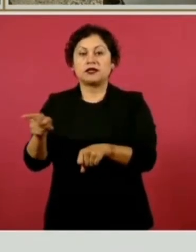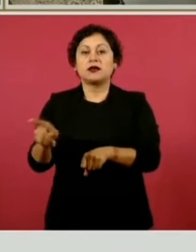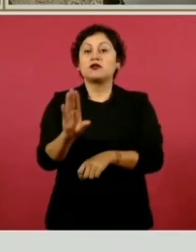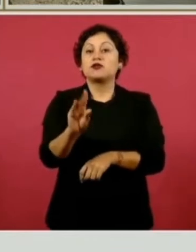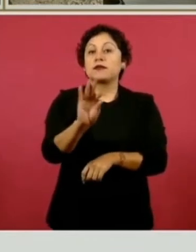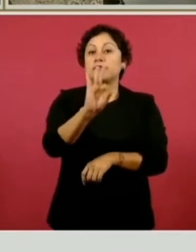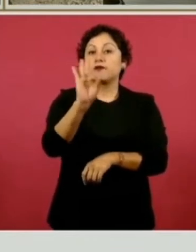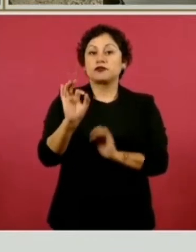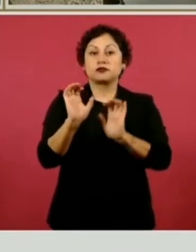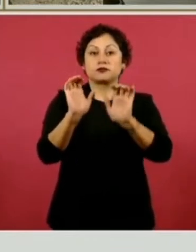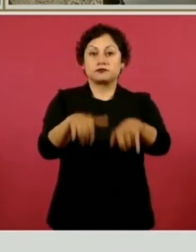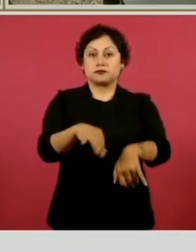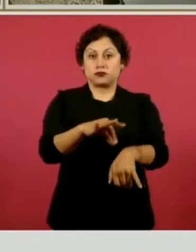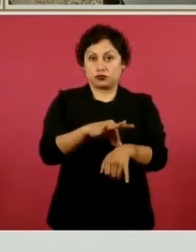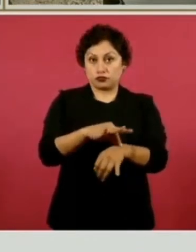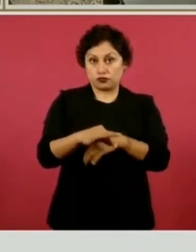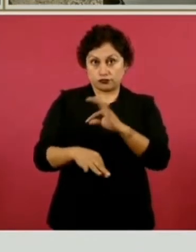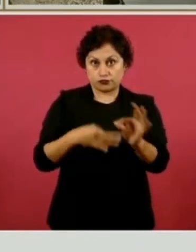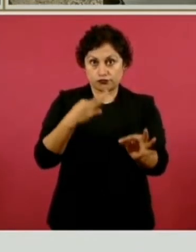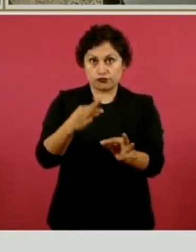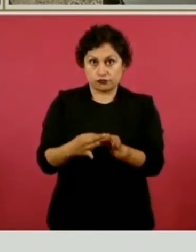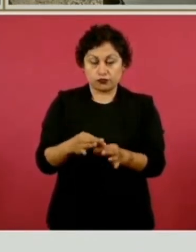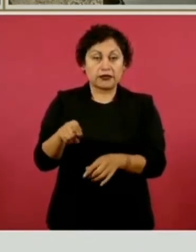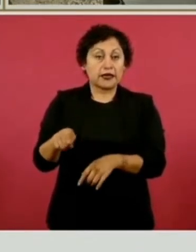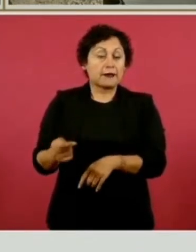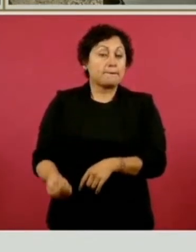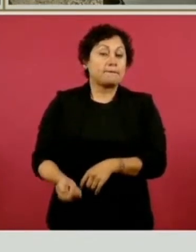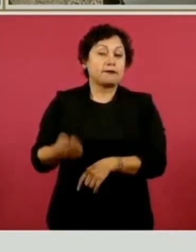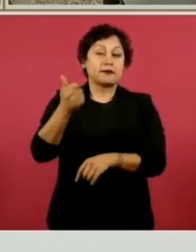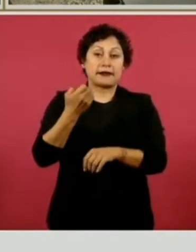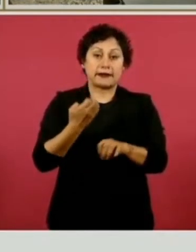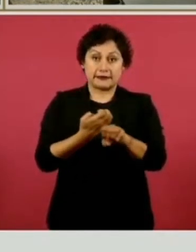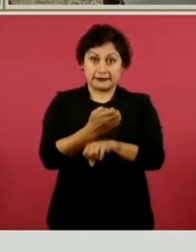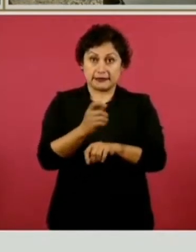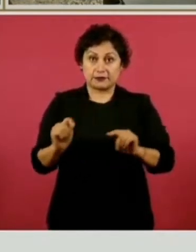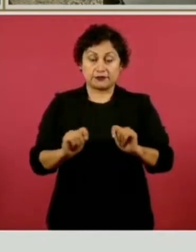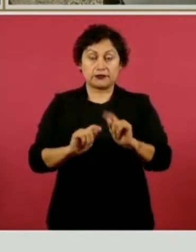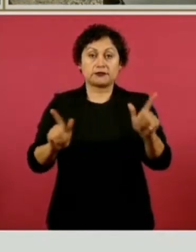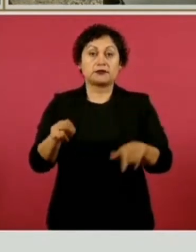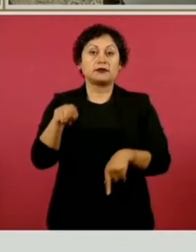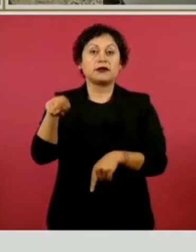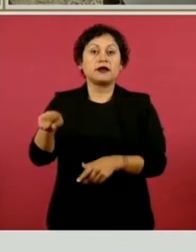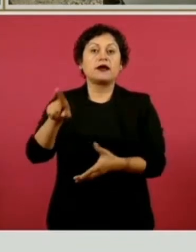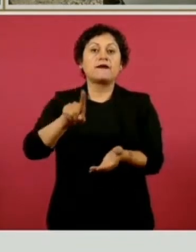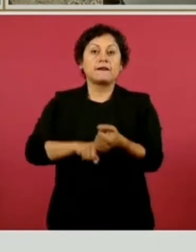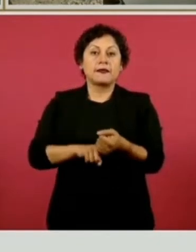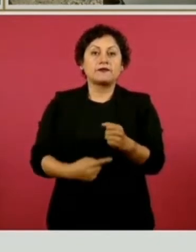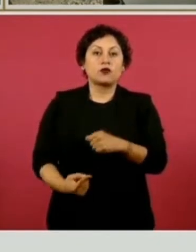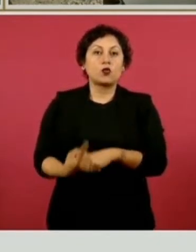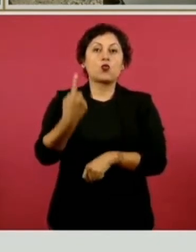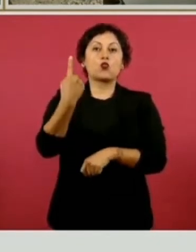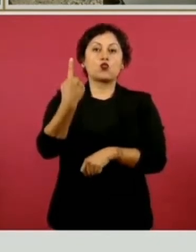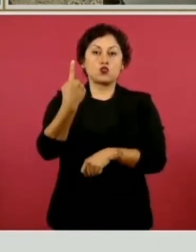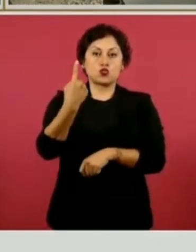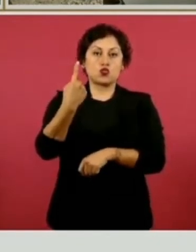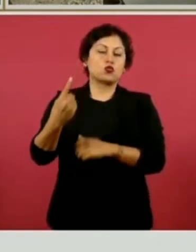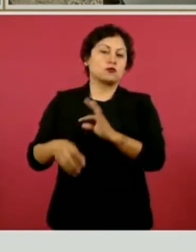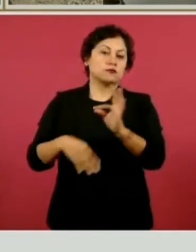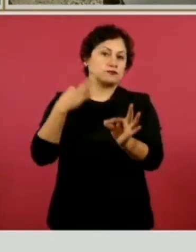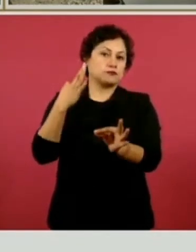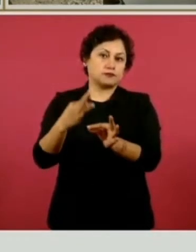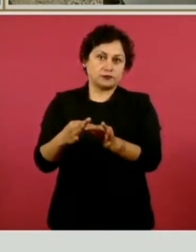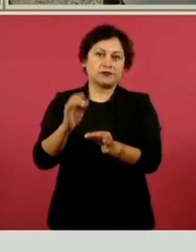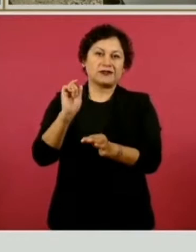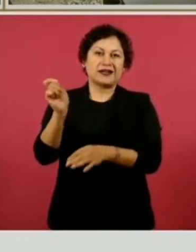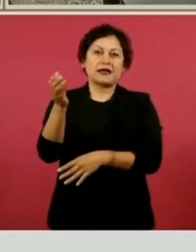especialistas. Y Tlaxcala es el primer estado en donde en una de las acciones levantamos la bandera blanca, que es en